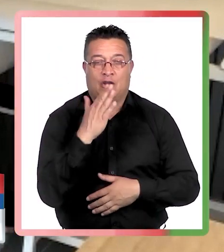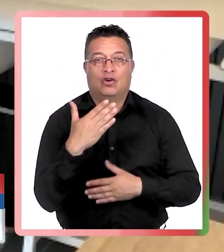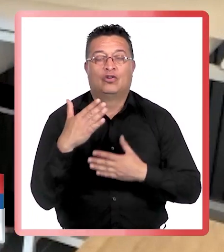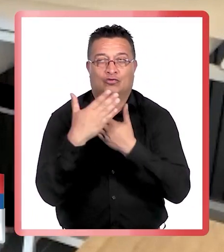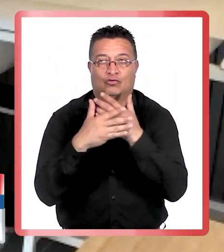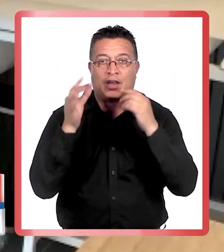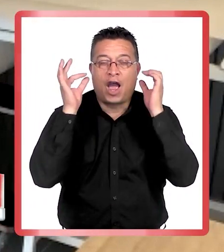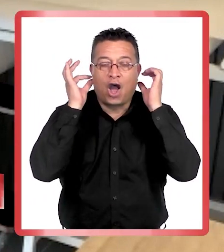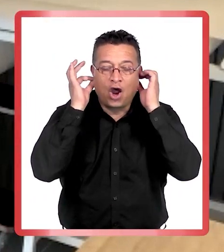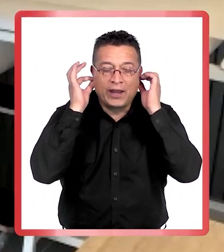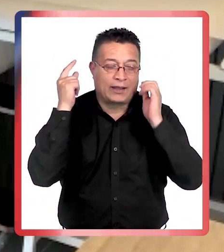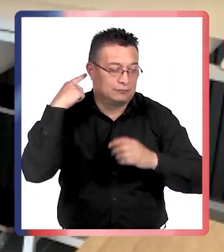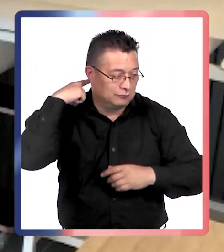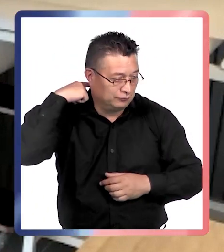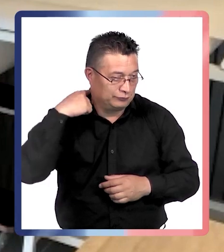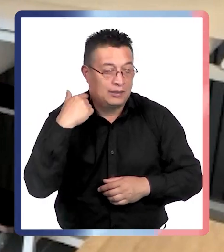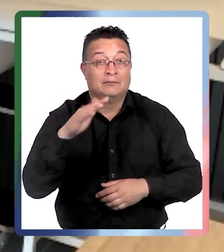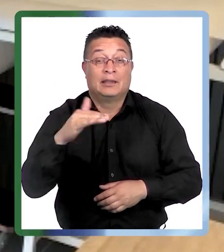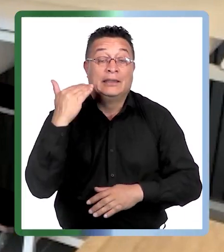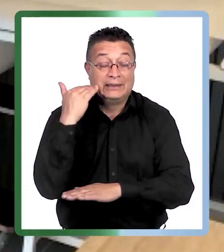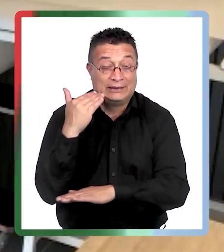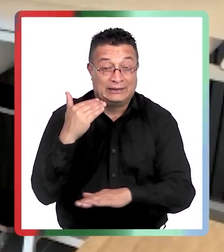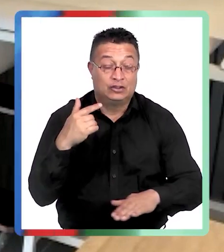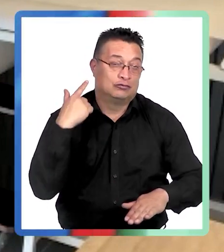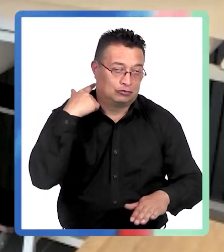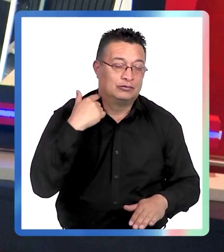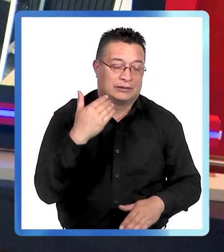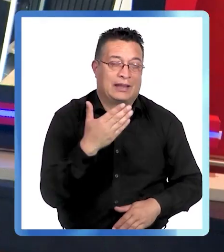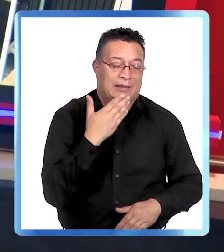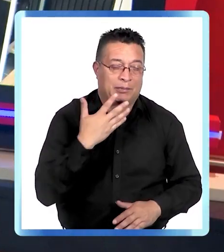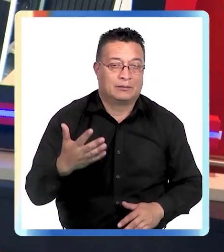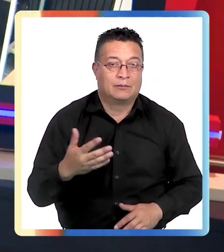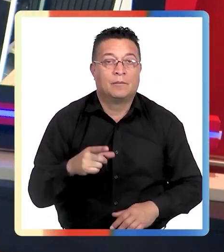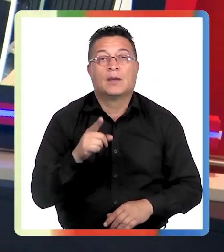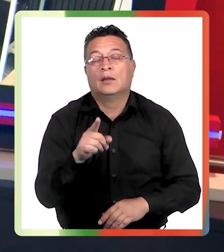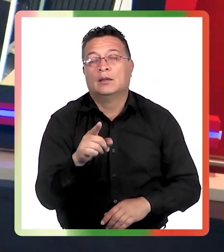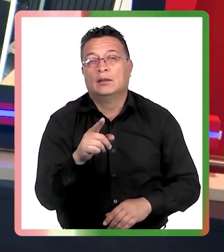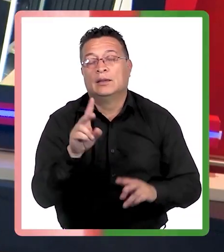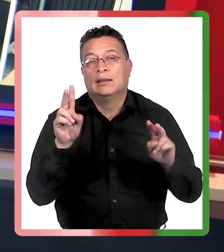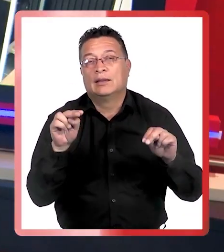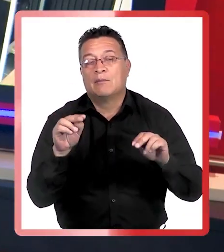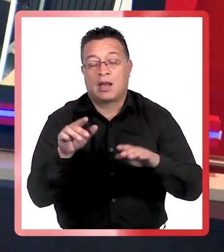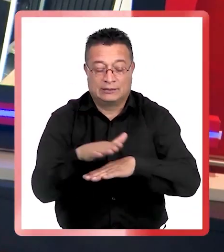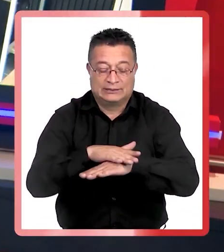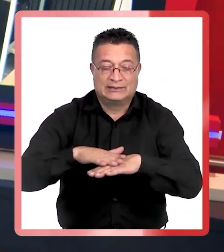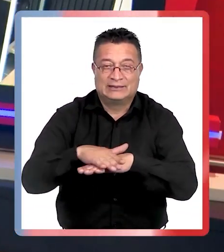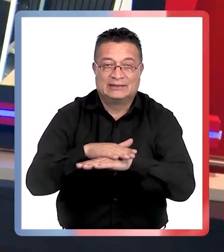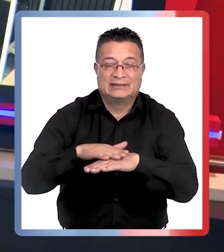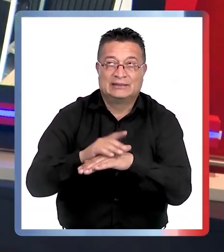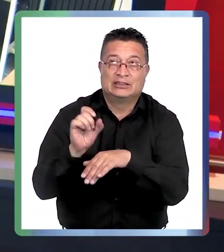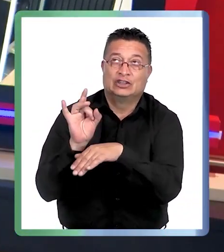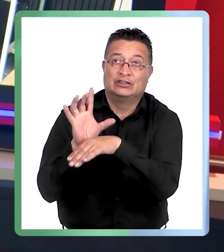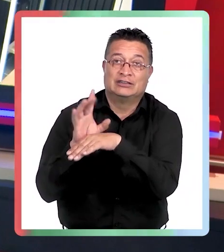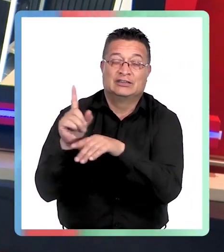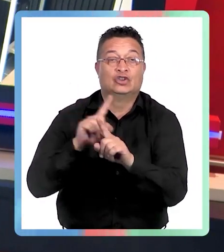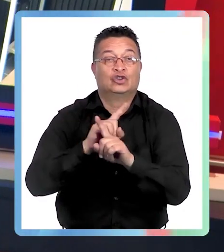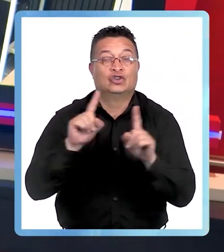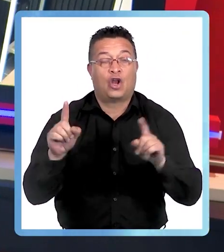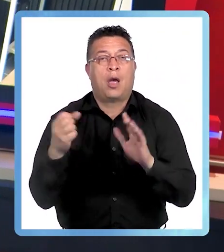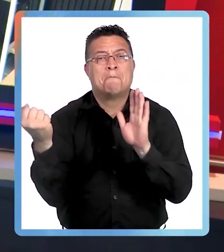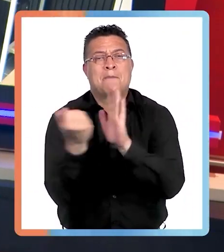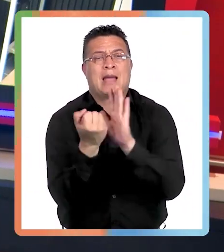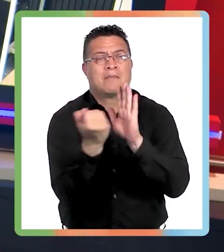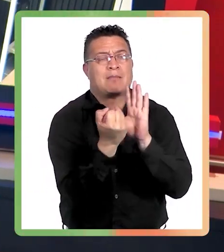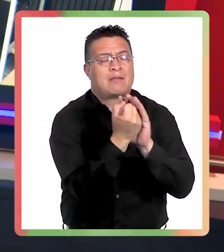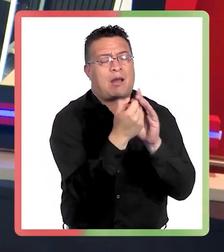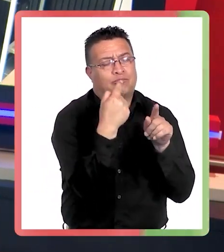cubrir las orejas y en los niños el cuello también, atrás. Hablemos de protectores solares. Y usted bien sabe que hay muchas marcas